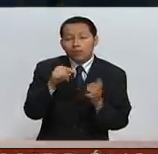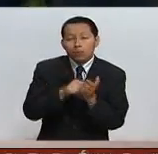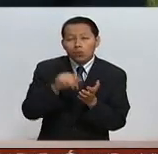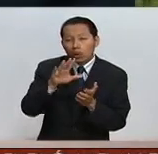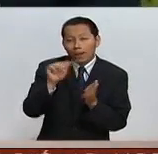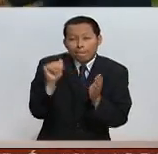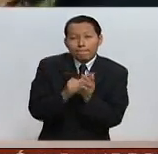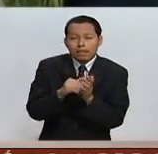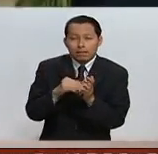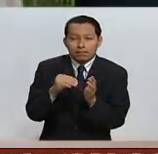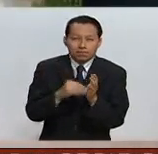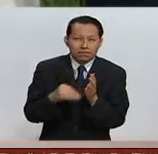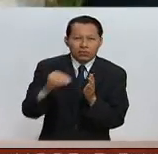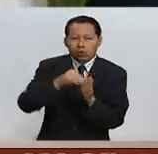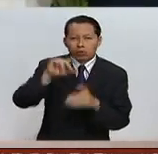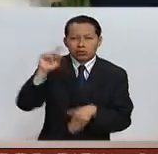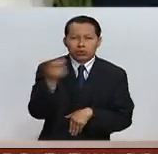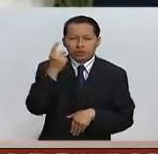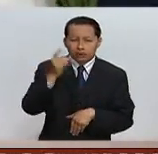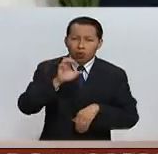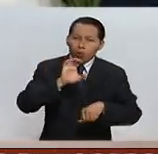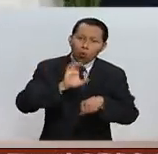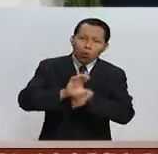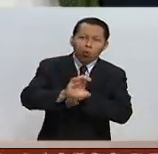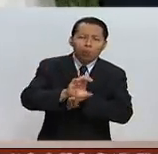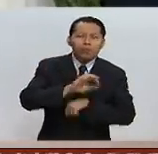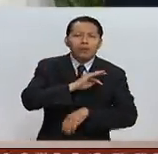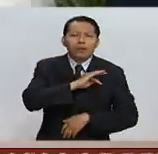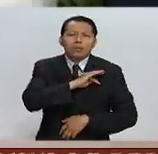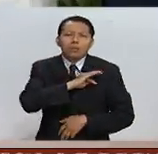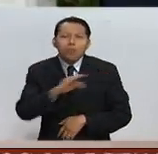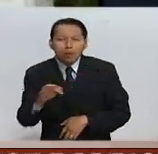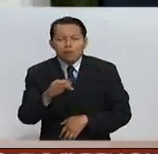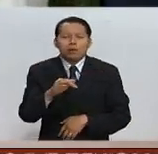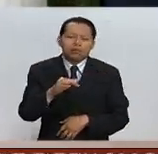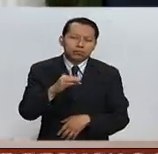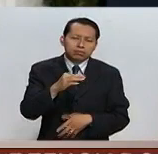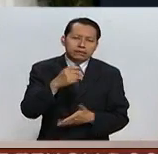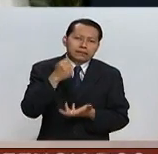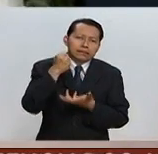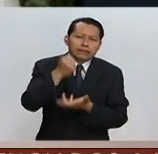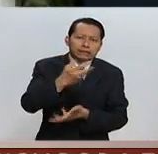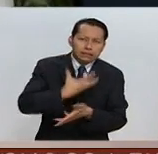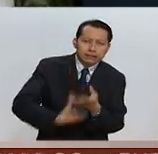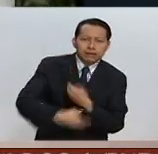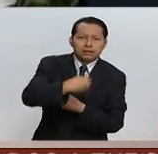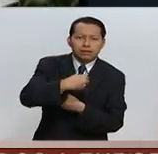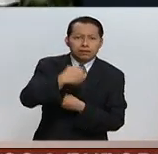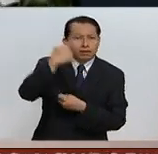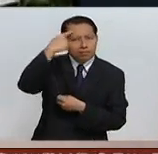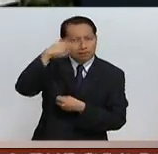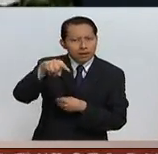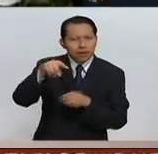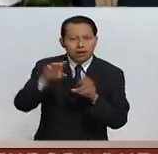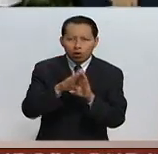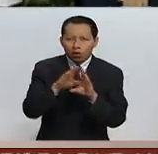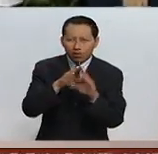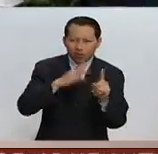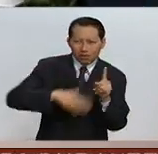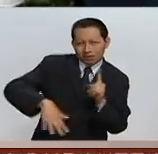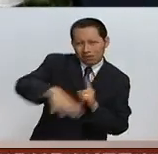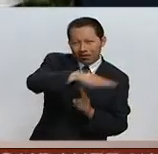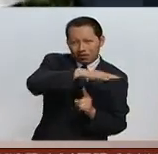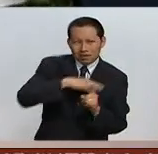de dólares que Colombia se puede economizar sólo en la parte de degradación del medio ambiente.